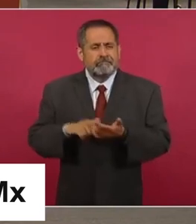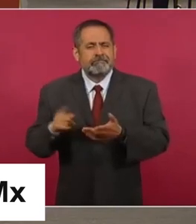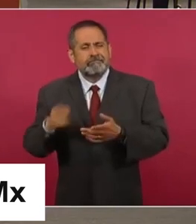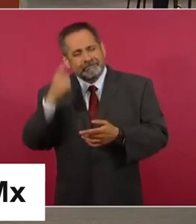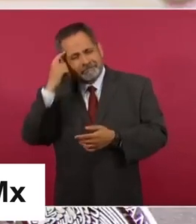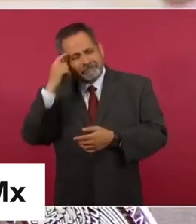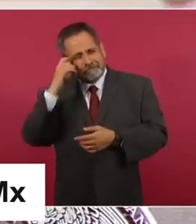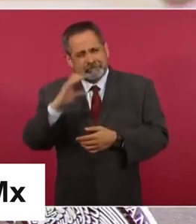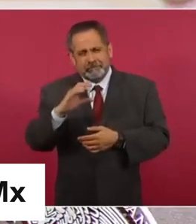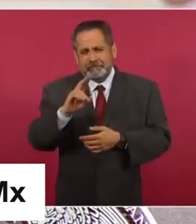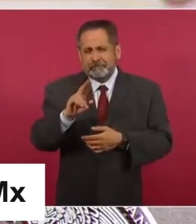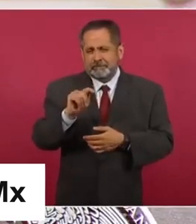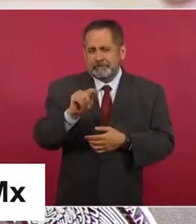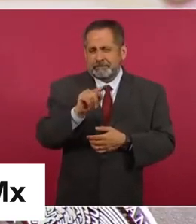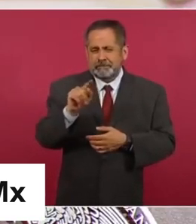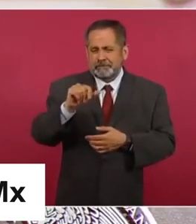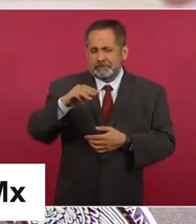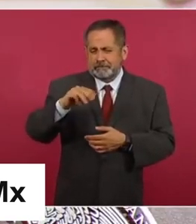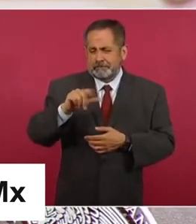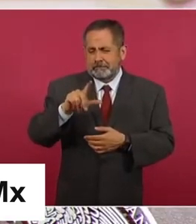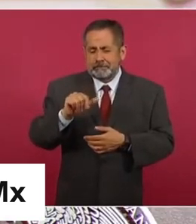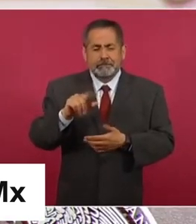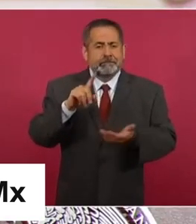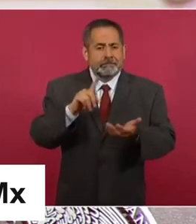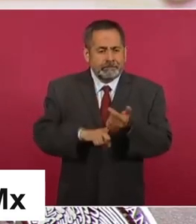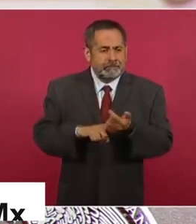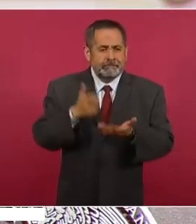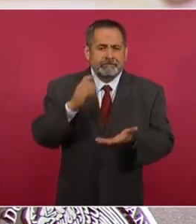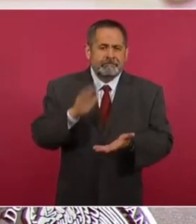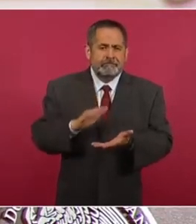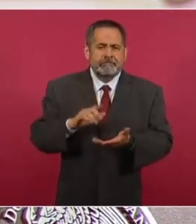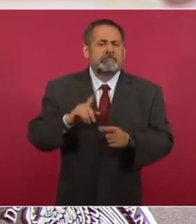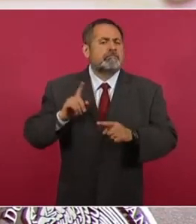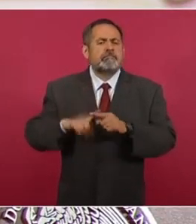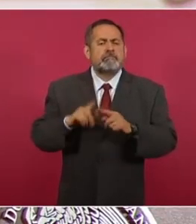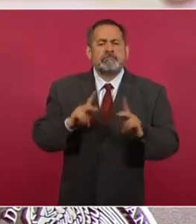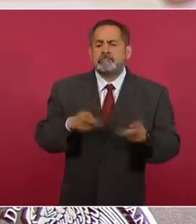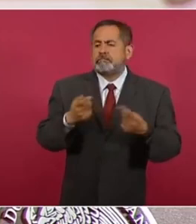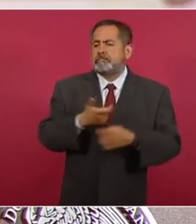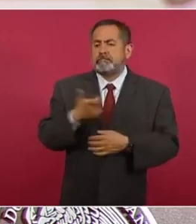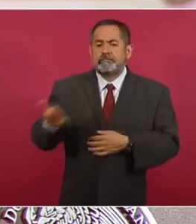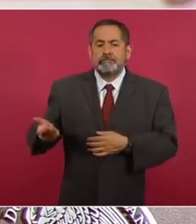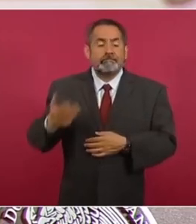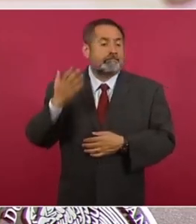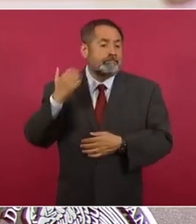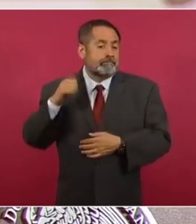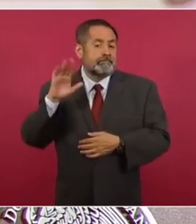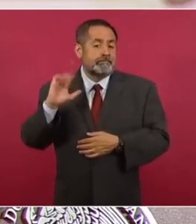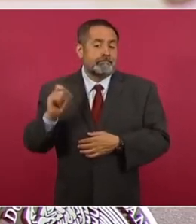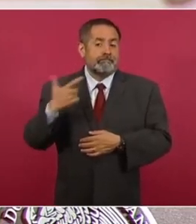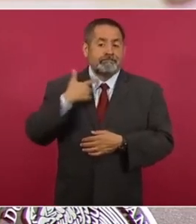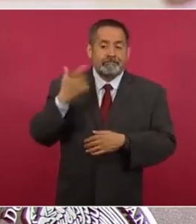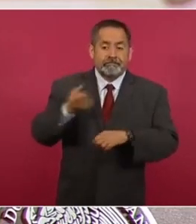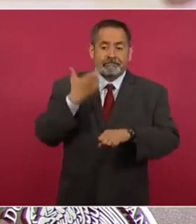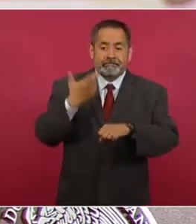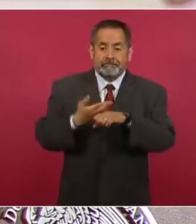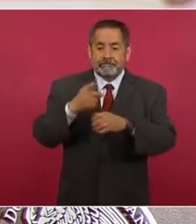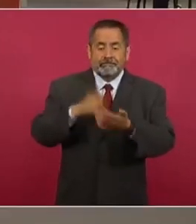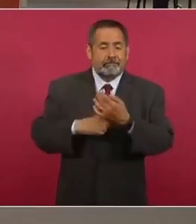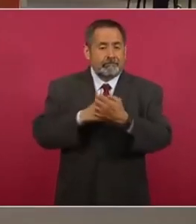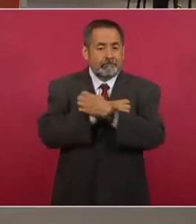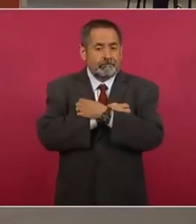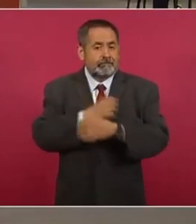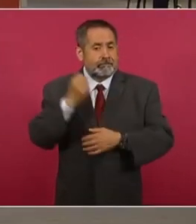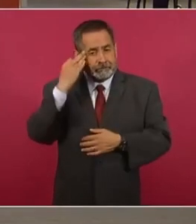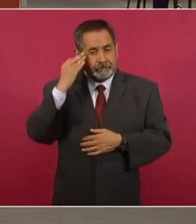El vendedor del predio habría sido Miguel Limón Rojas, exsecretario de Educación en el sexenio de Ernesto Cedillo